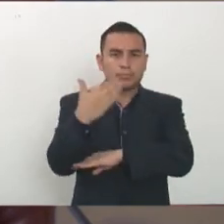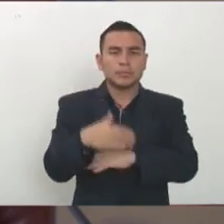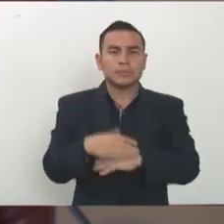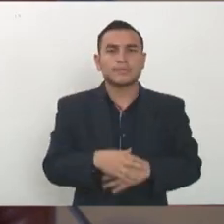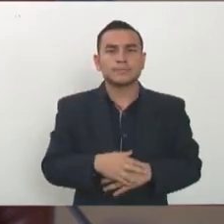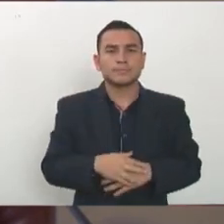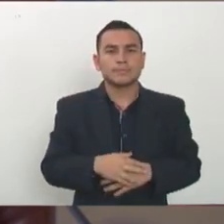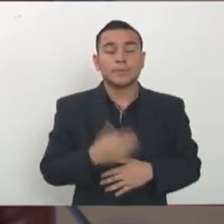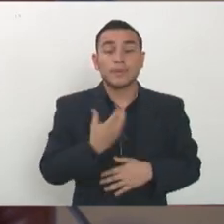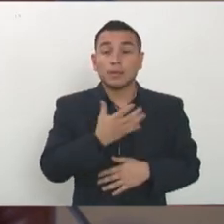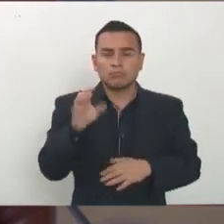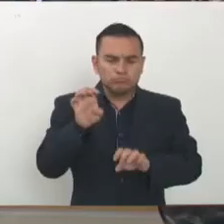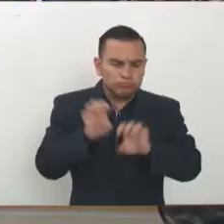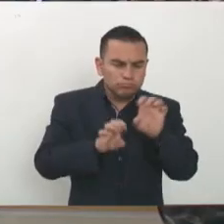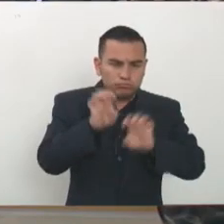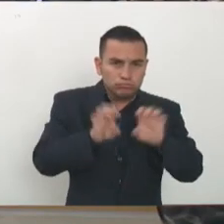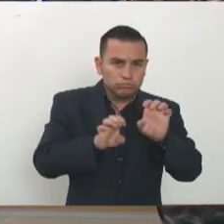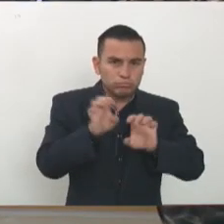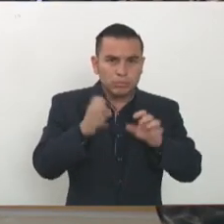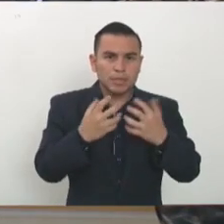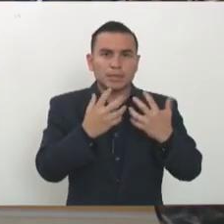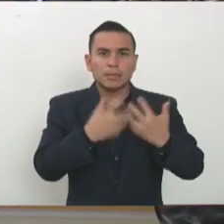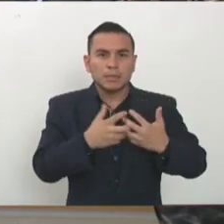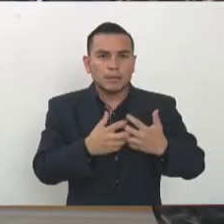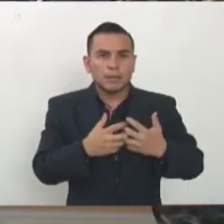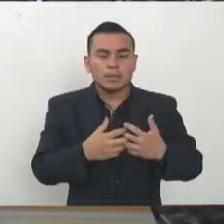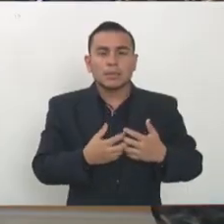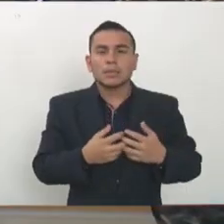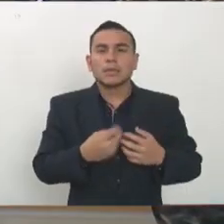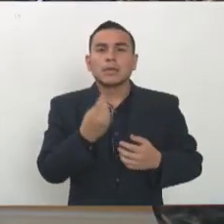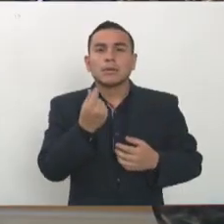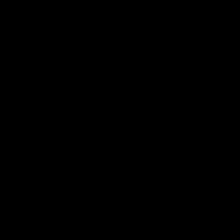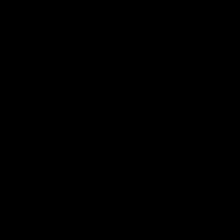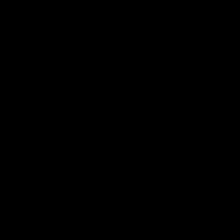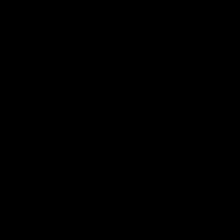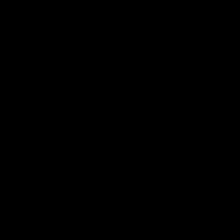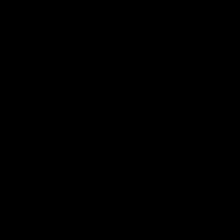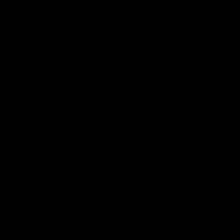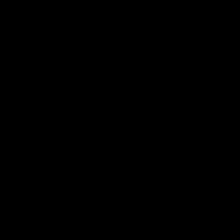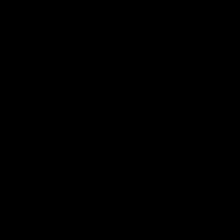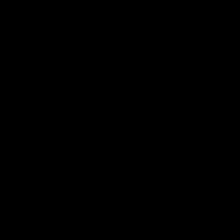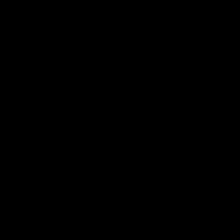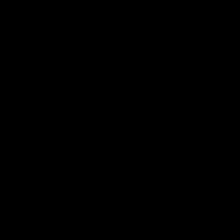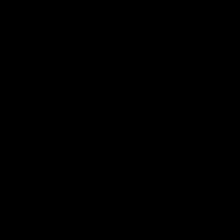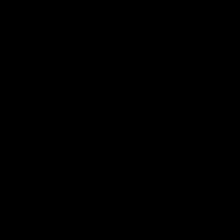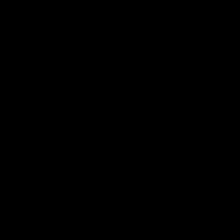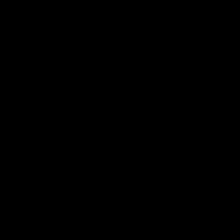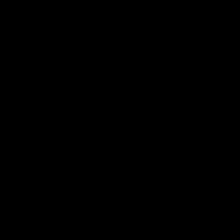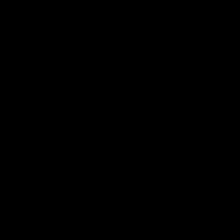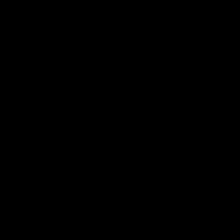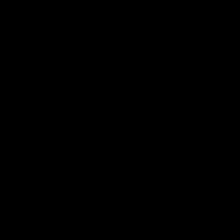evaluando empresas precios etcétera un saludo